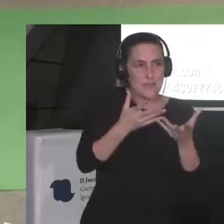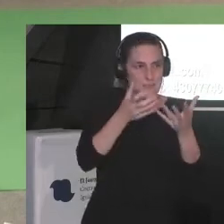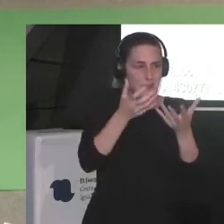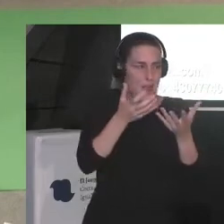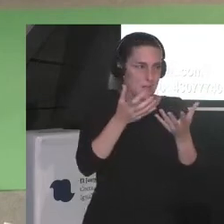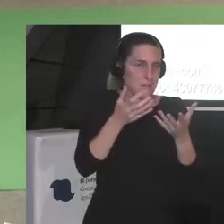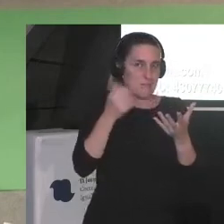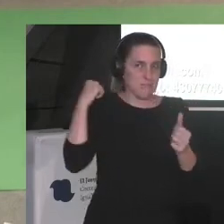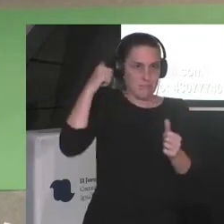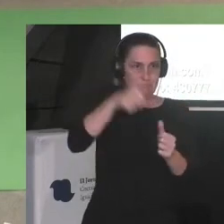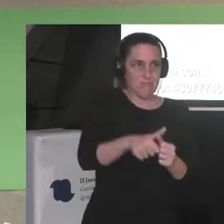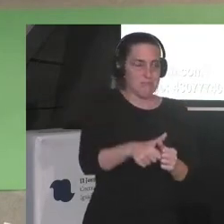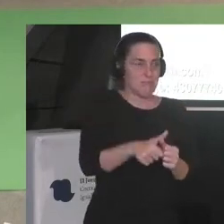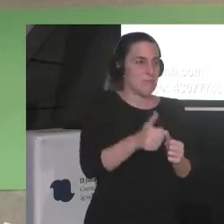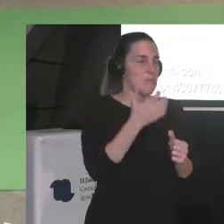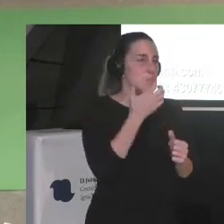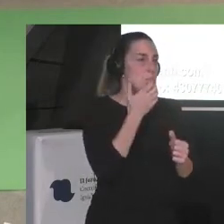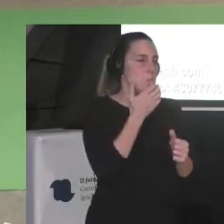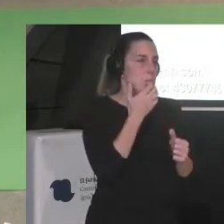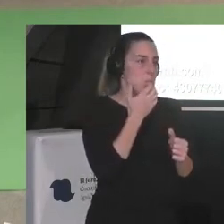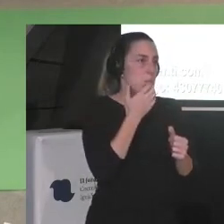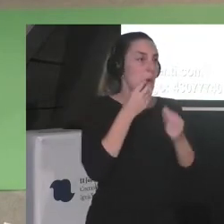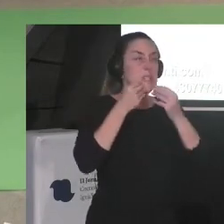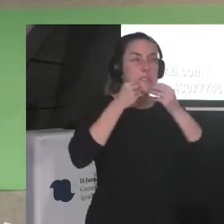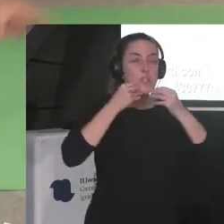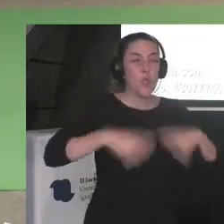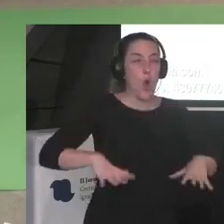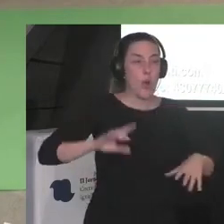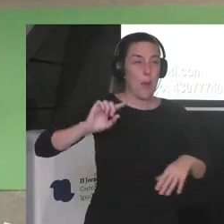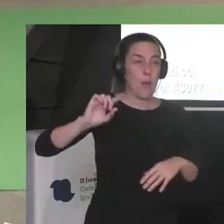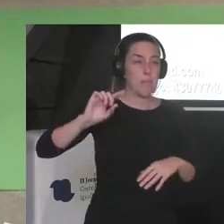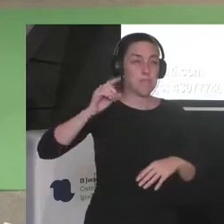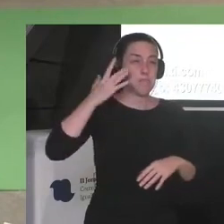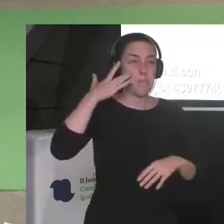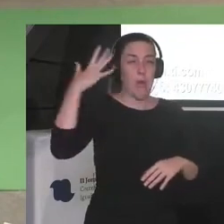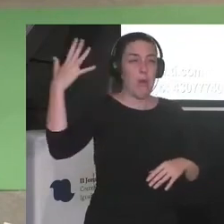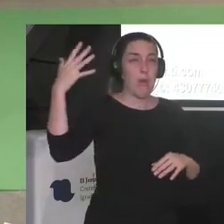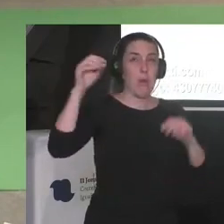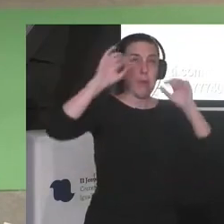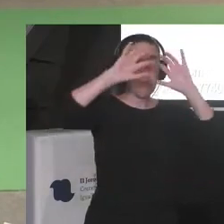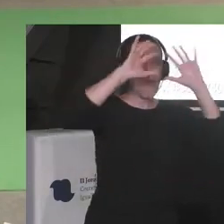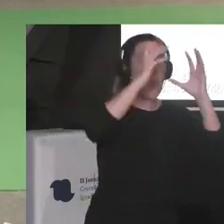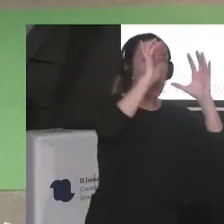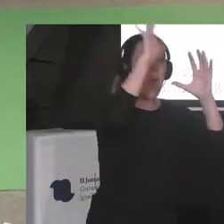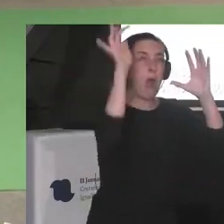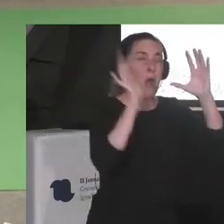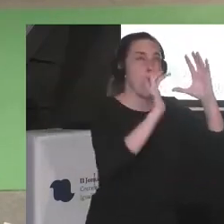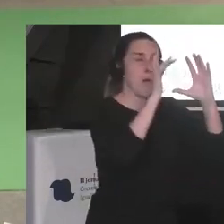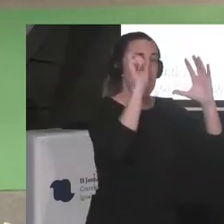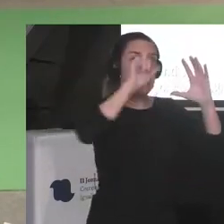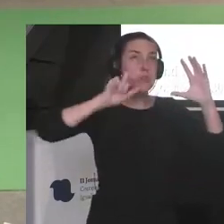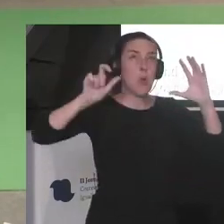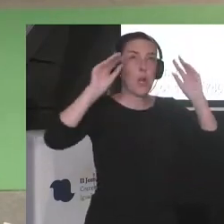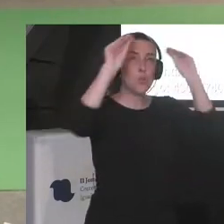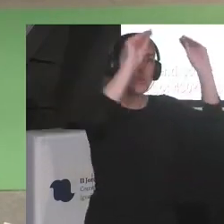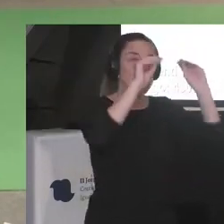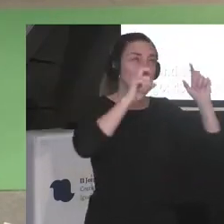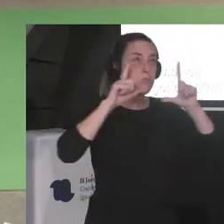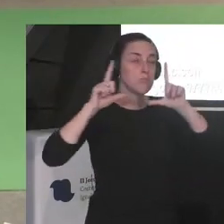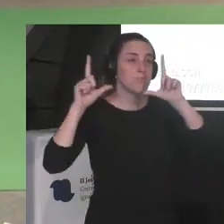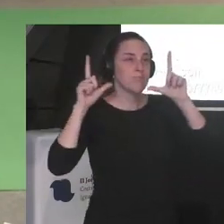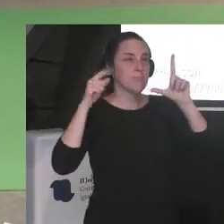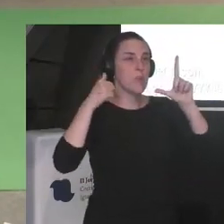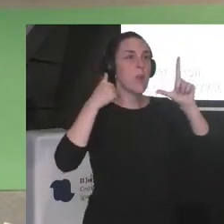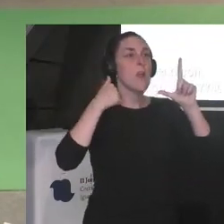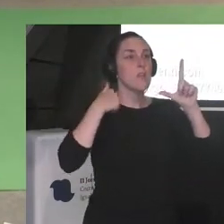que que contaba estas como grandes historias de historias como de mundos y de gente ¿no? en los márgenes